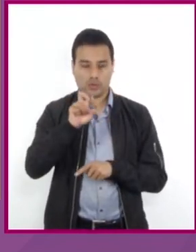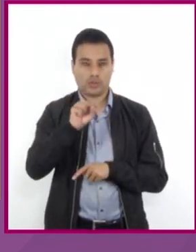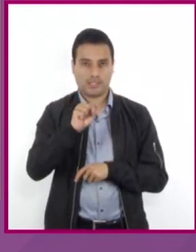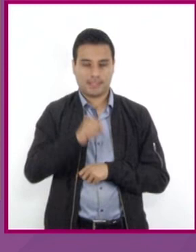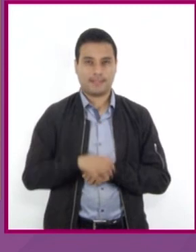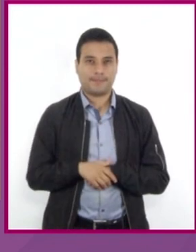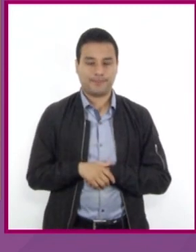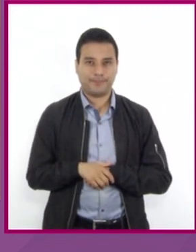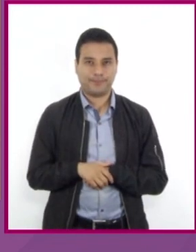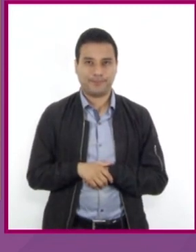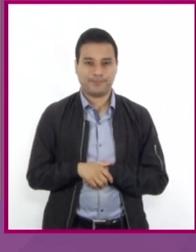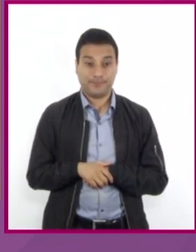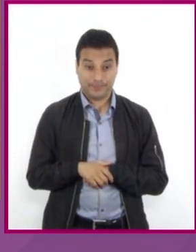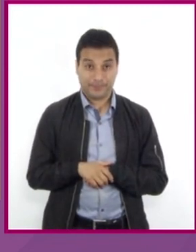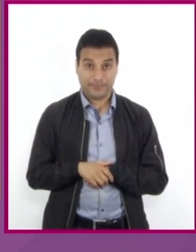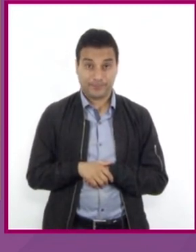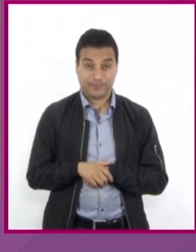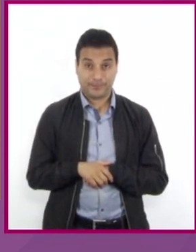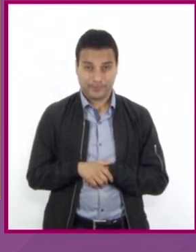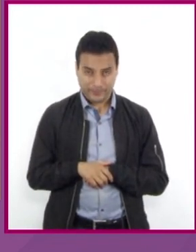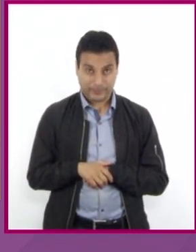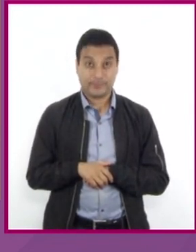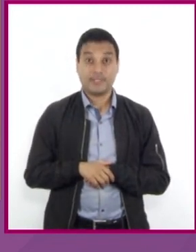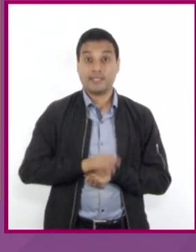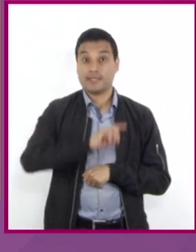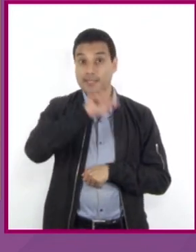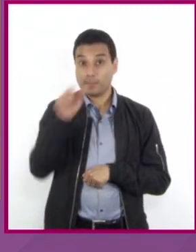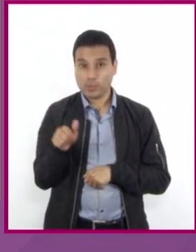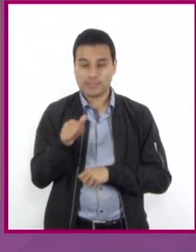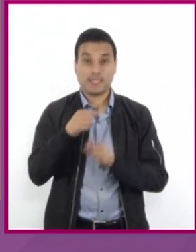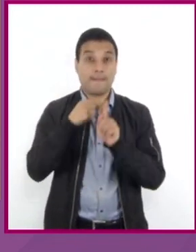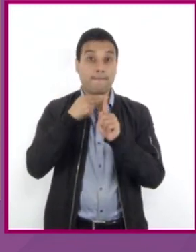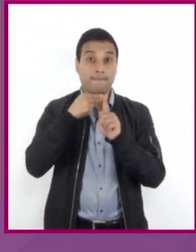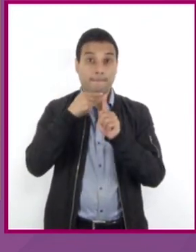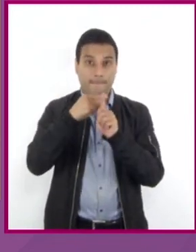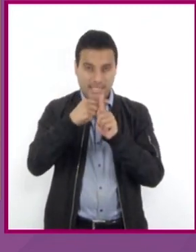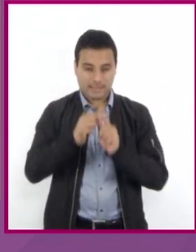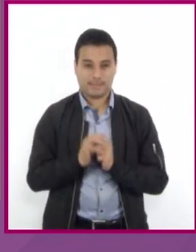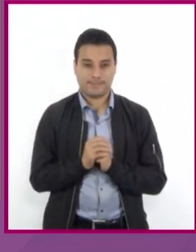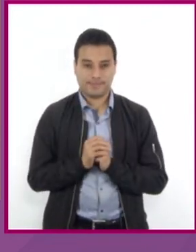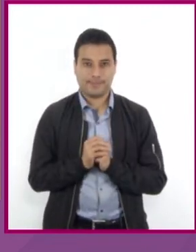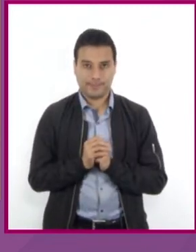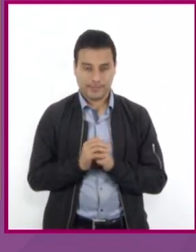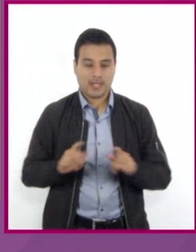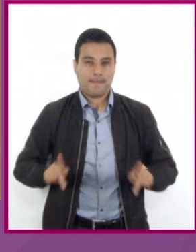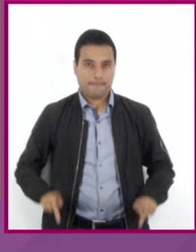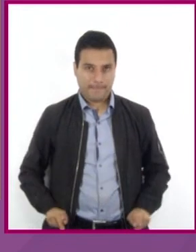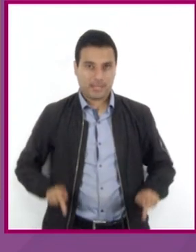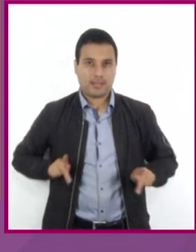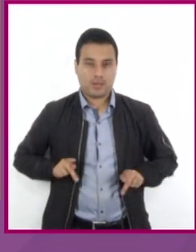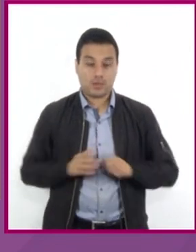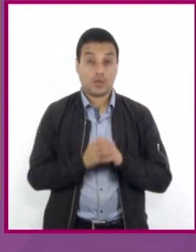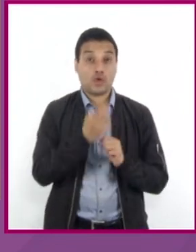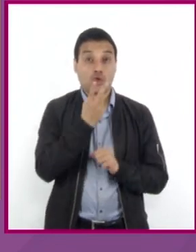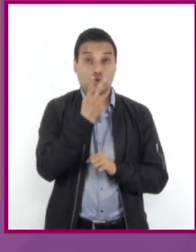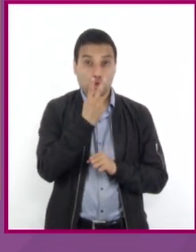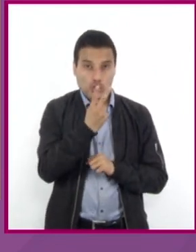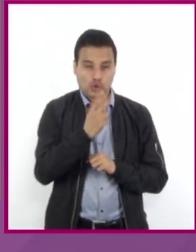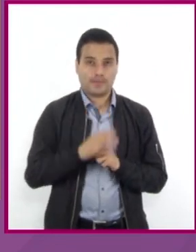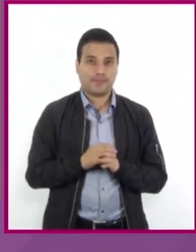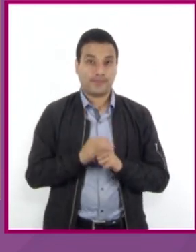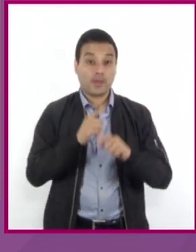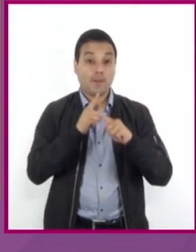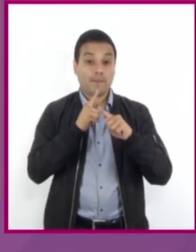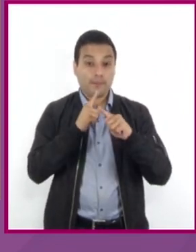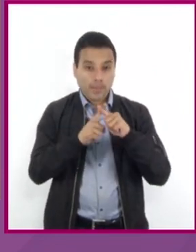el producto obtenido le sumamos el producto total de pantalones que es 2 por lo que vale